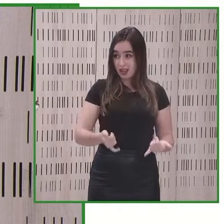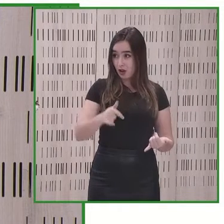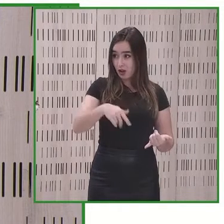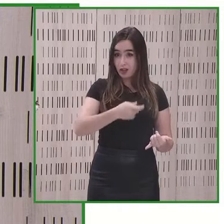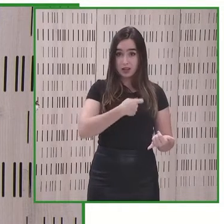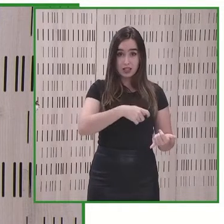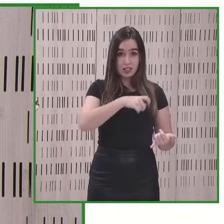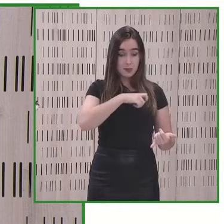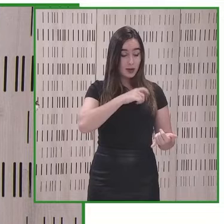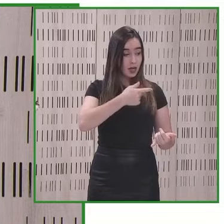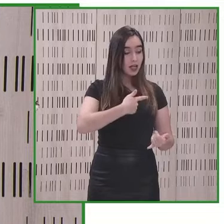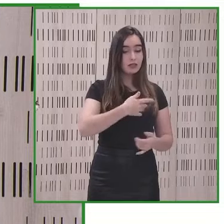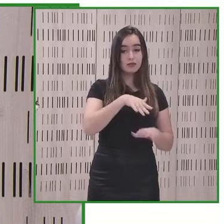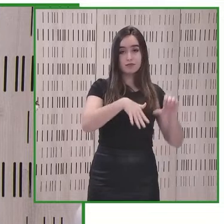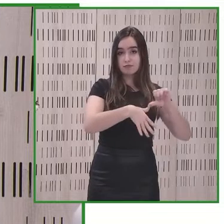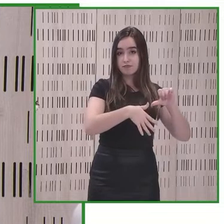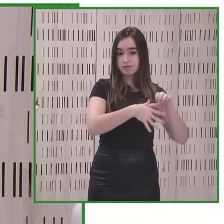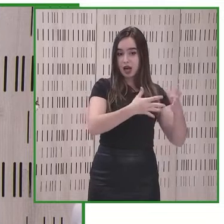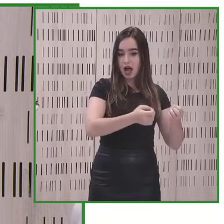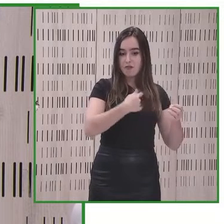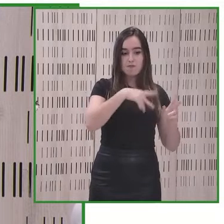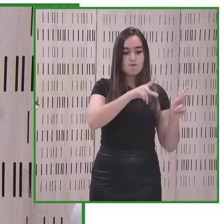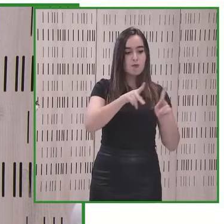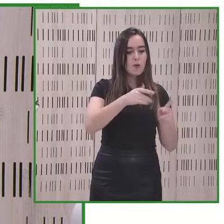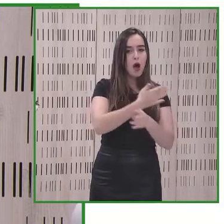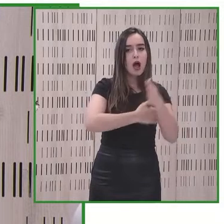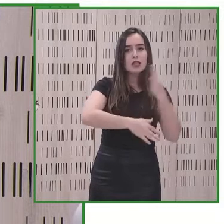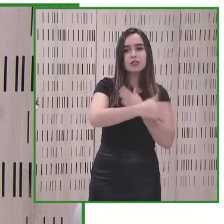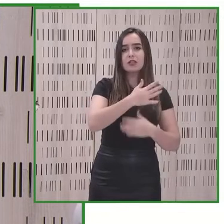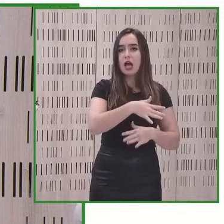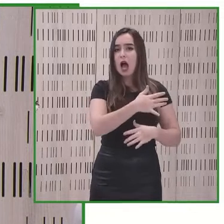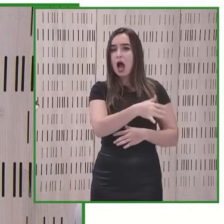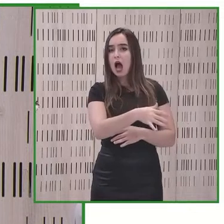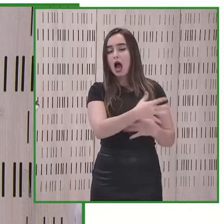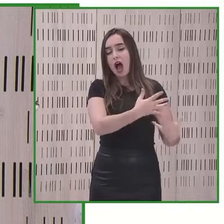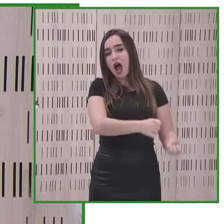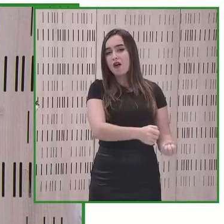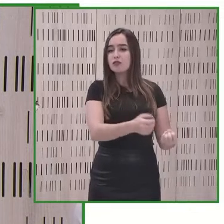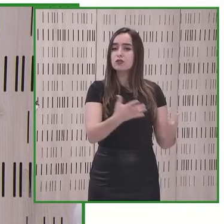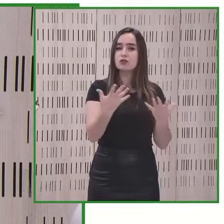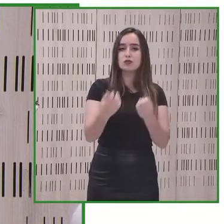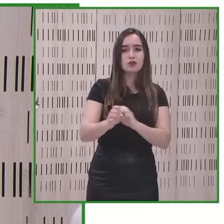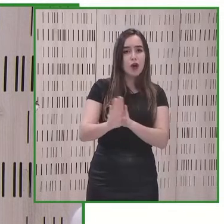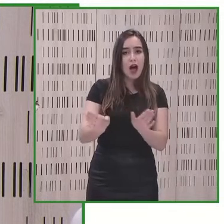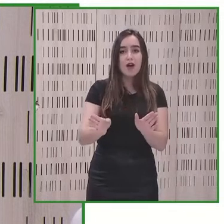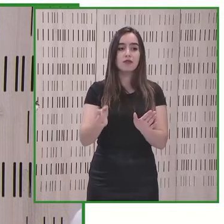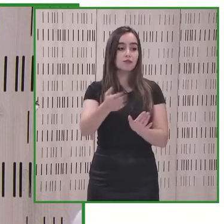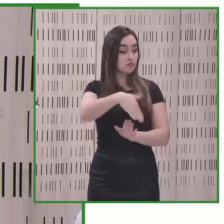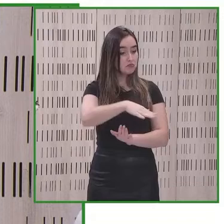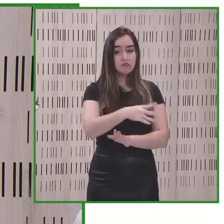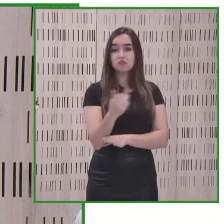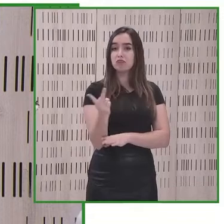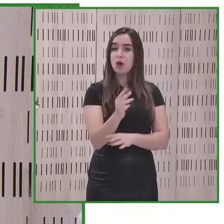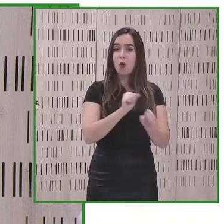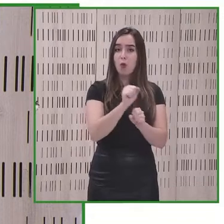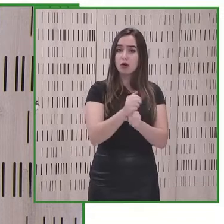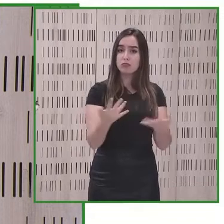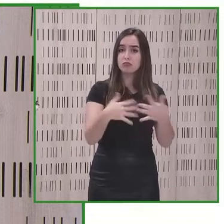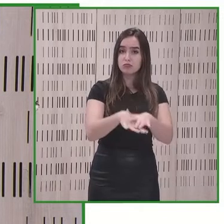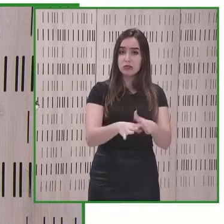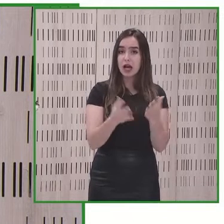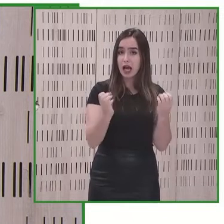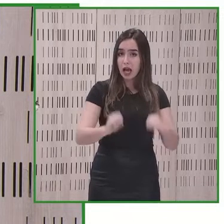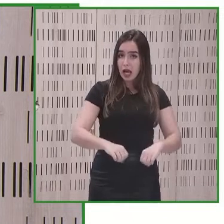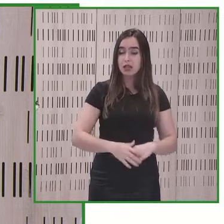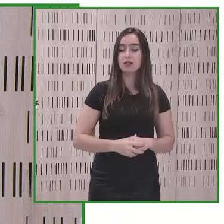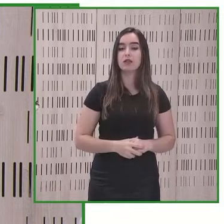españa latinoamérica poder tener gente con y sin discapacidad trabajando juntos aprendiendo unos de otros desde la fundación 11 y grupos hacia el 11